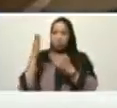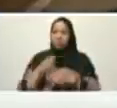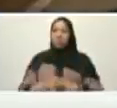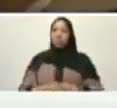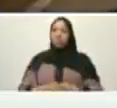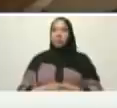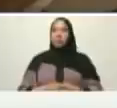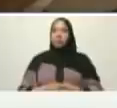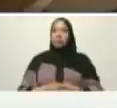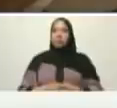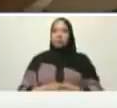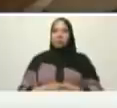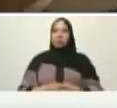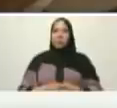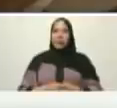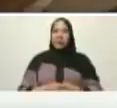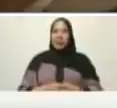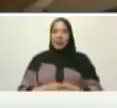mira